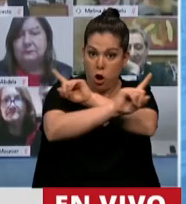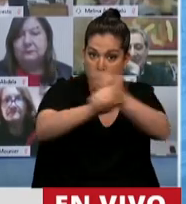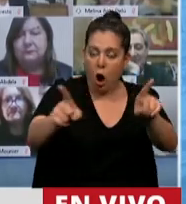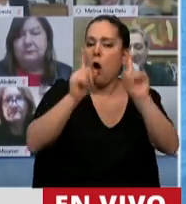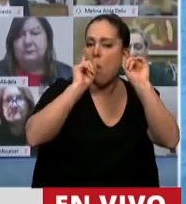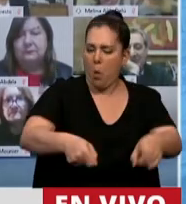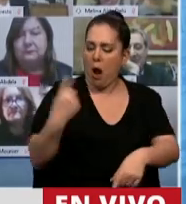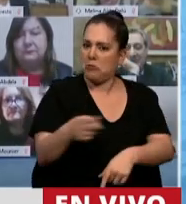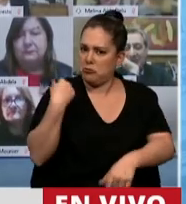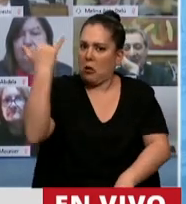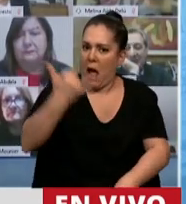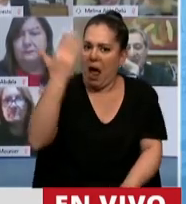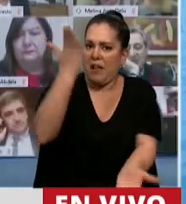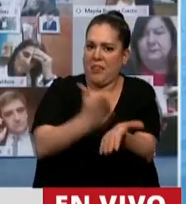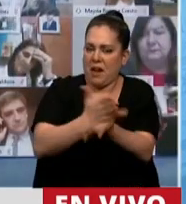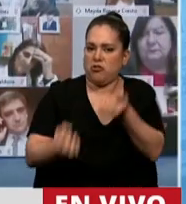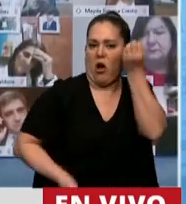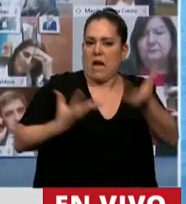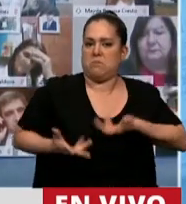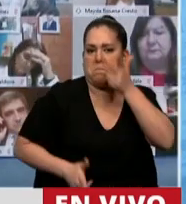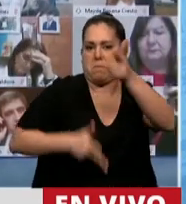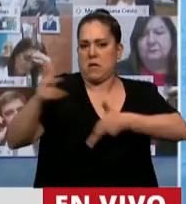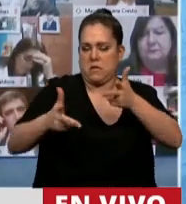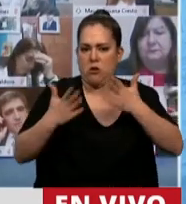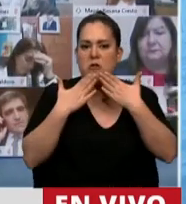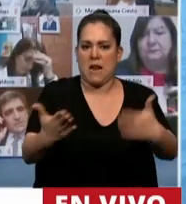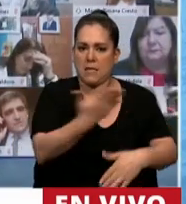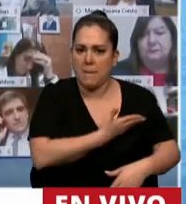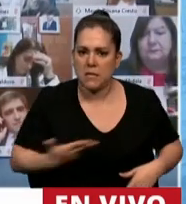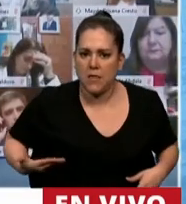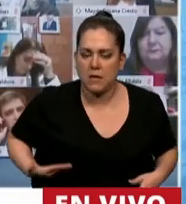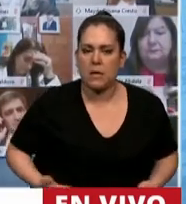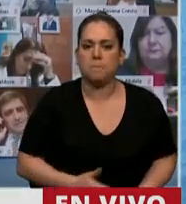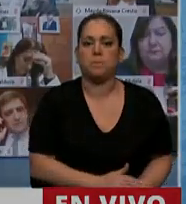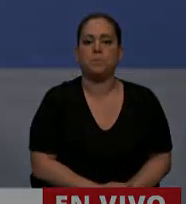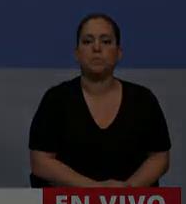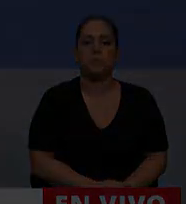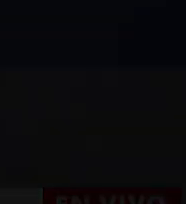decir que nosotros no tengamos derecho a expresarnos. Muchas gracias, Presidenta. Gracias, Diputado.